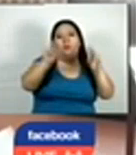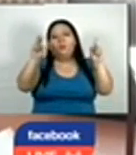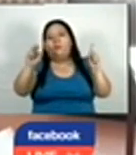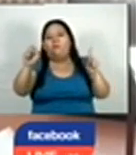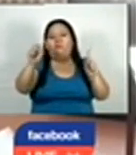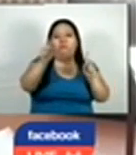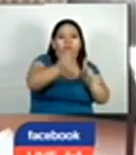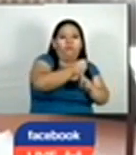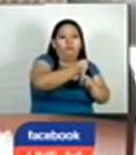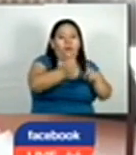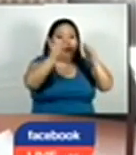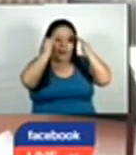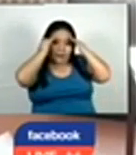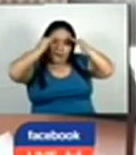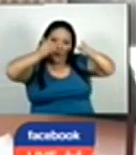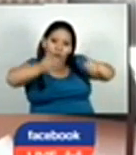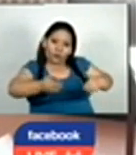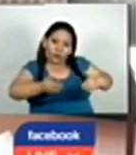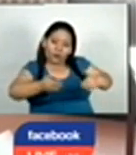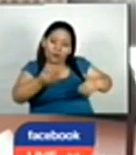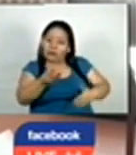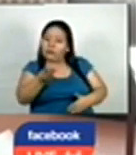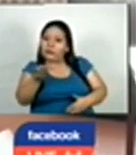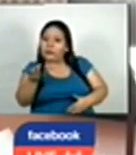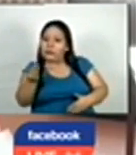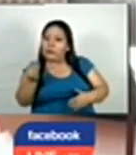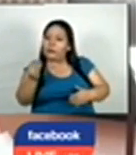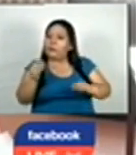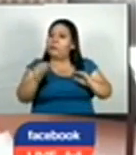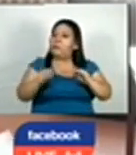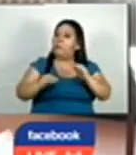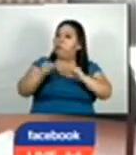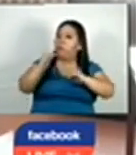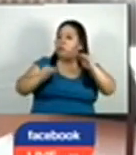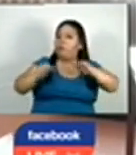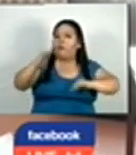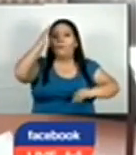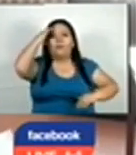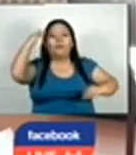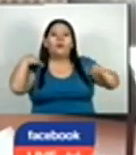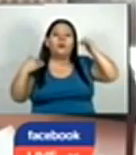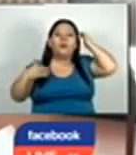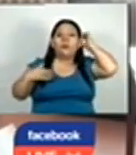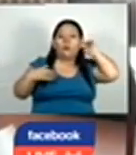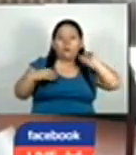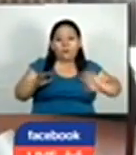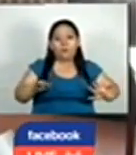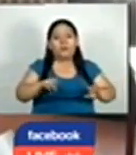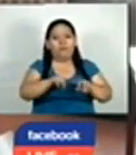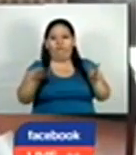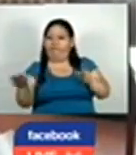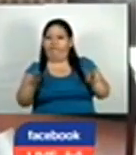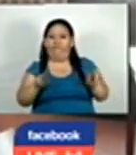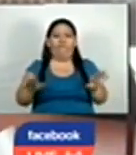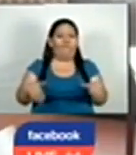estos enfoques de género verdad y las cifras desagregadas por sexo para que esto nos vaya indicando que sucede con los datos de violencia